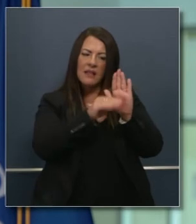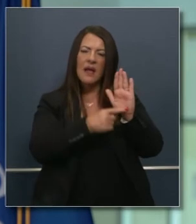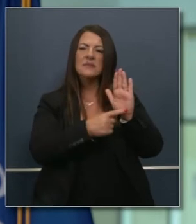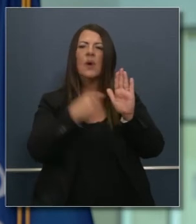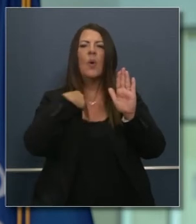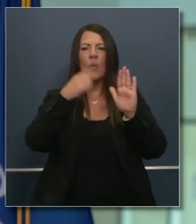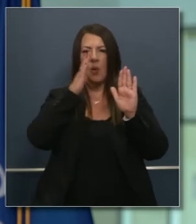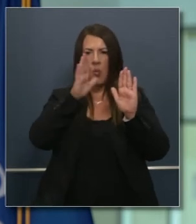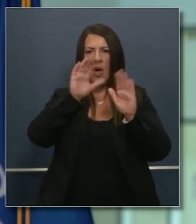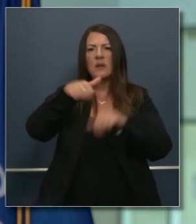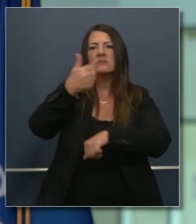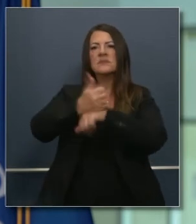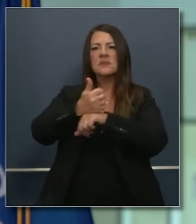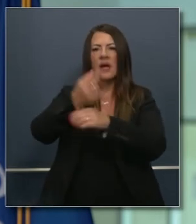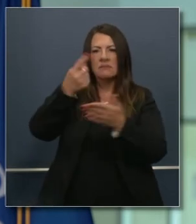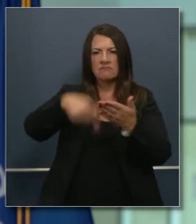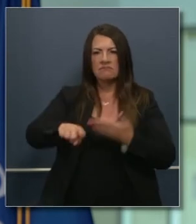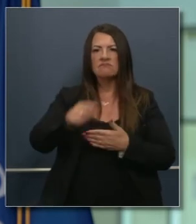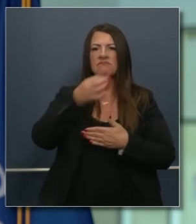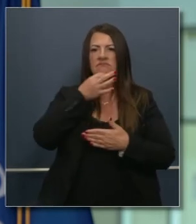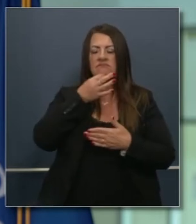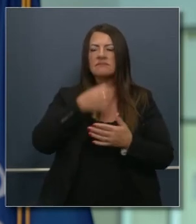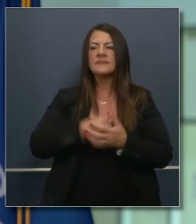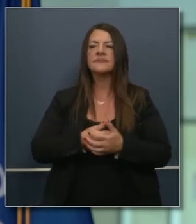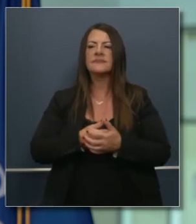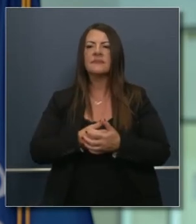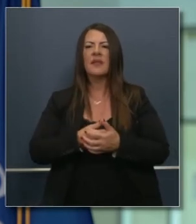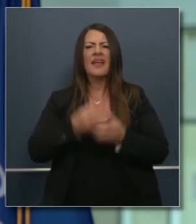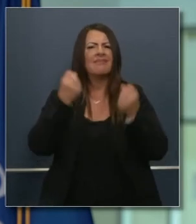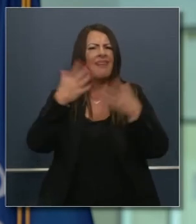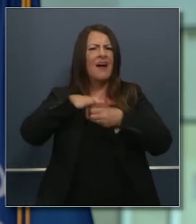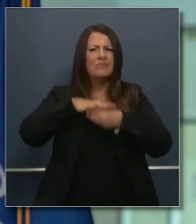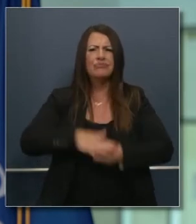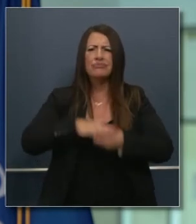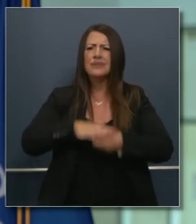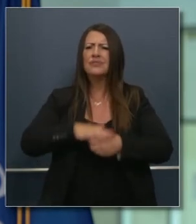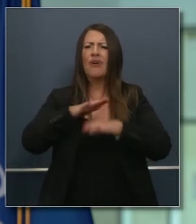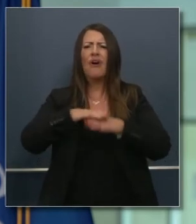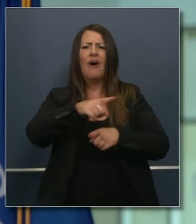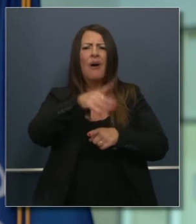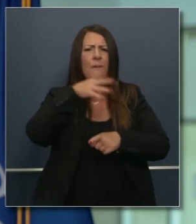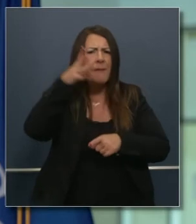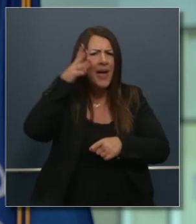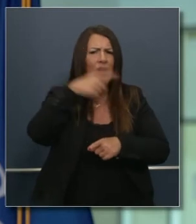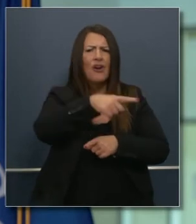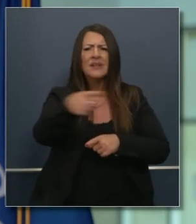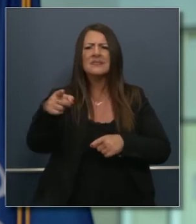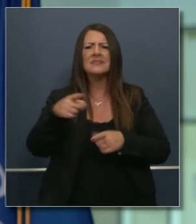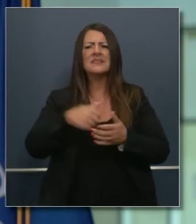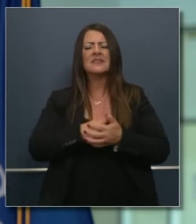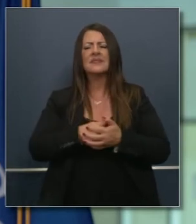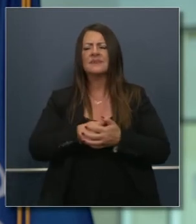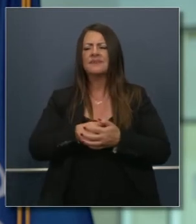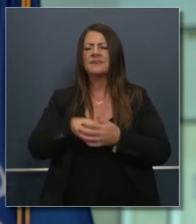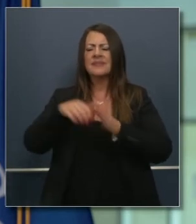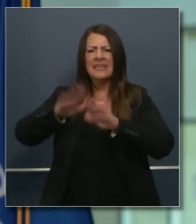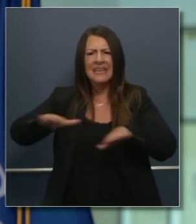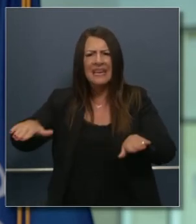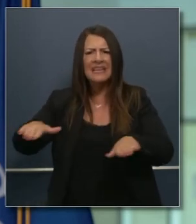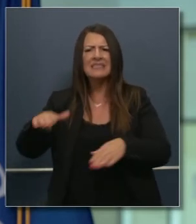recomendaciones específicas que presentaremos hay mucha presión mucha ansiedad sobre los padres y los estudiantes estos jóvenes